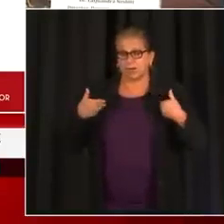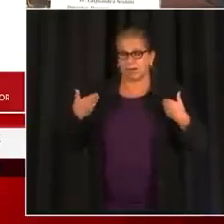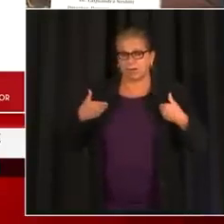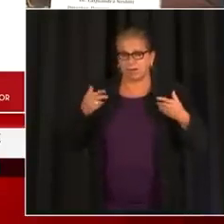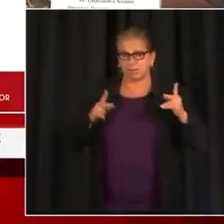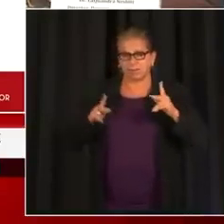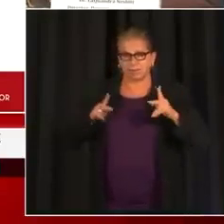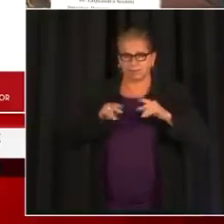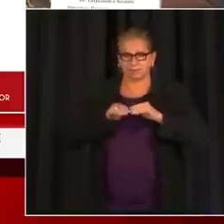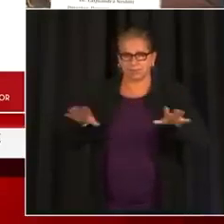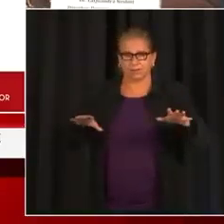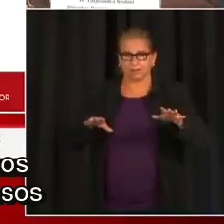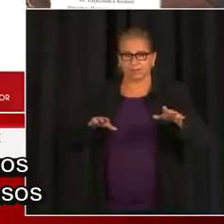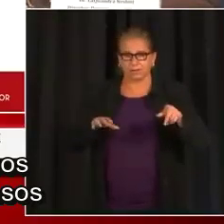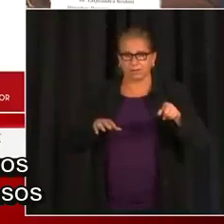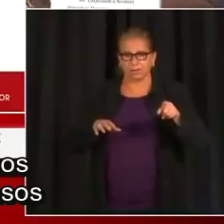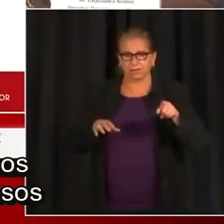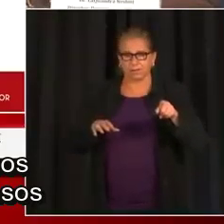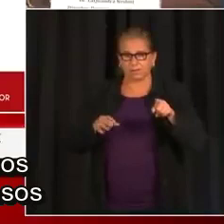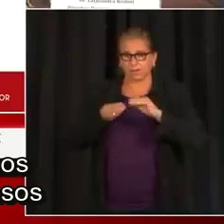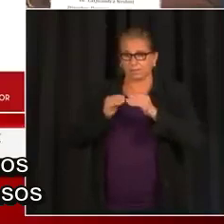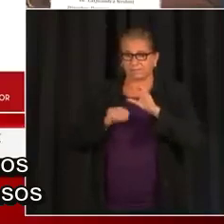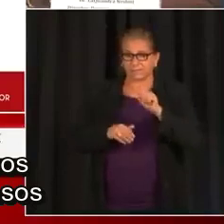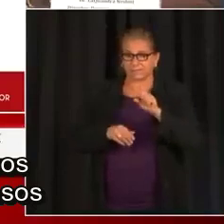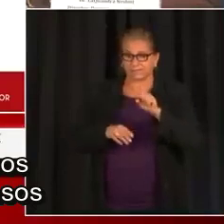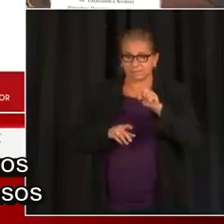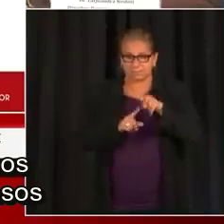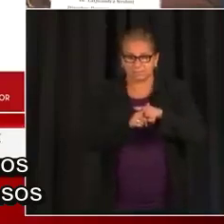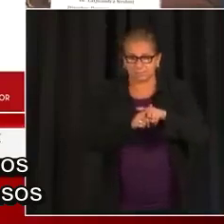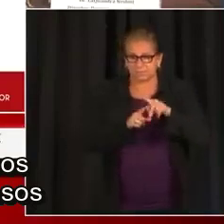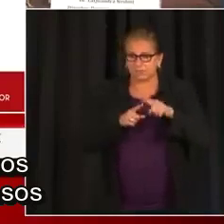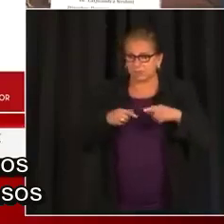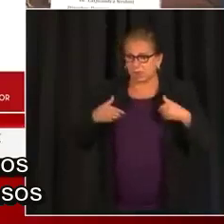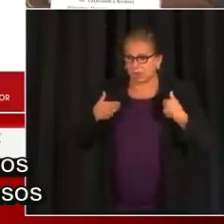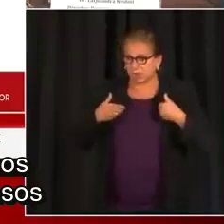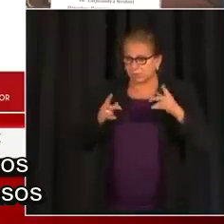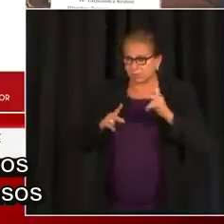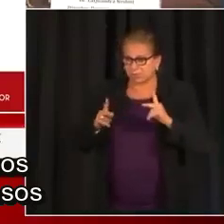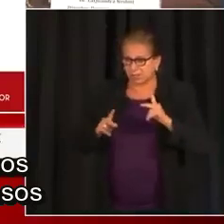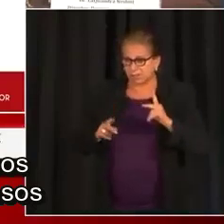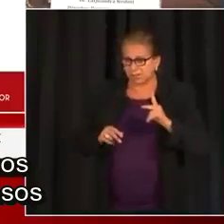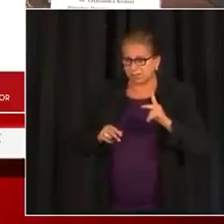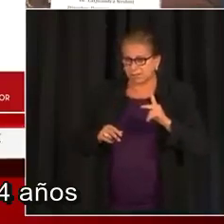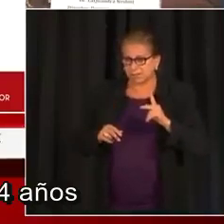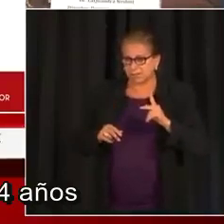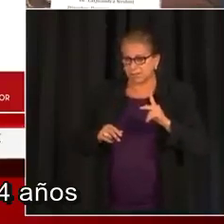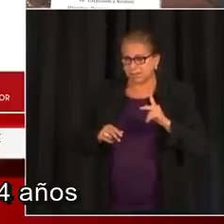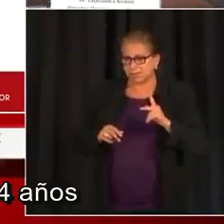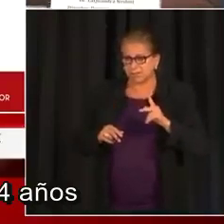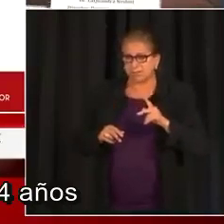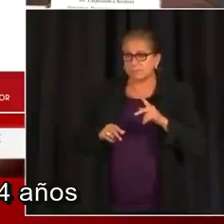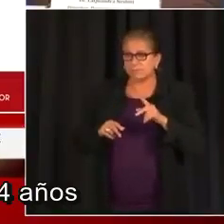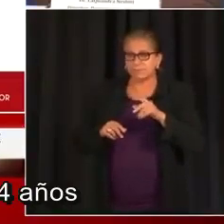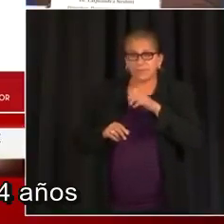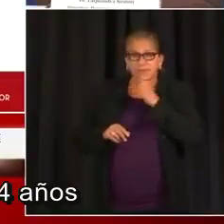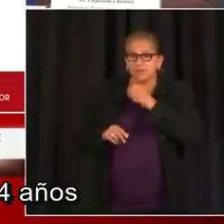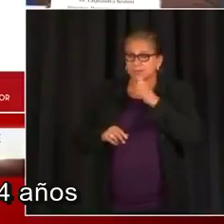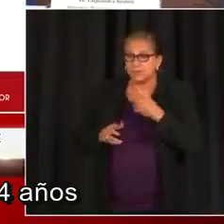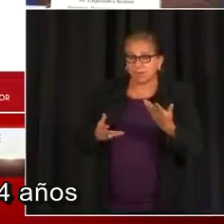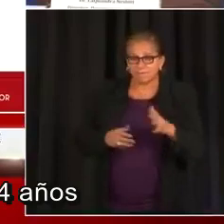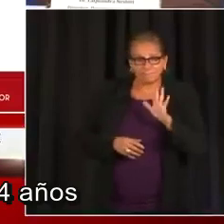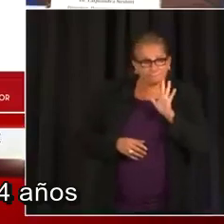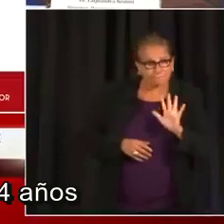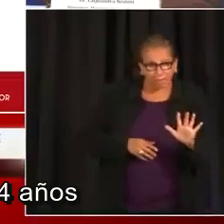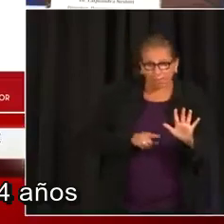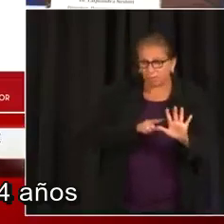jóvenes y jóvenes adultos. El número más grande de casos y la mayor proporción de los casos están en las poblaciones de